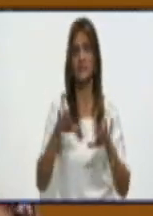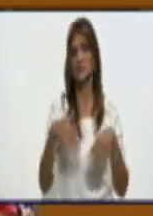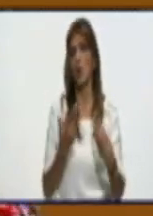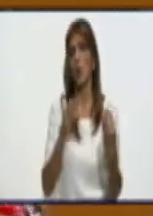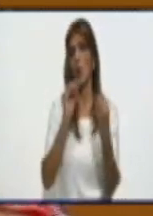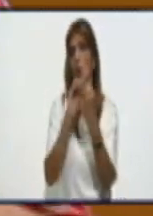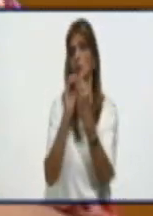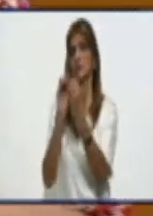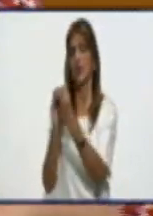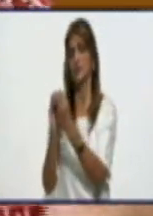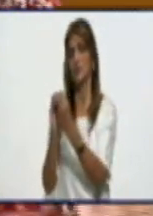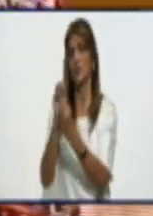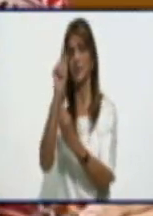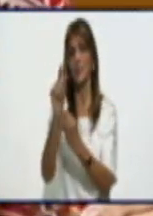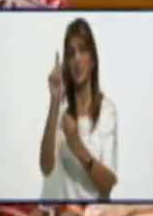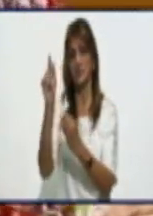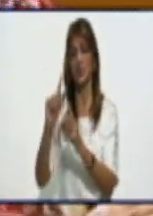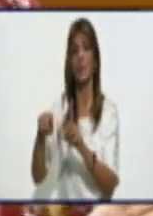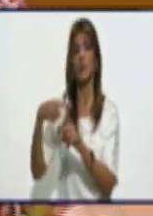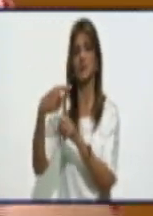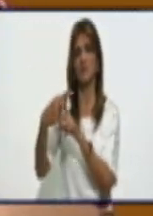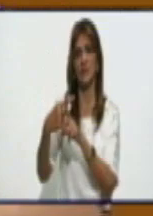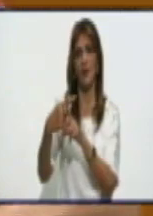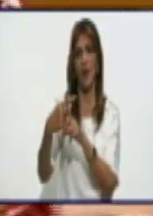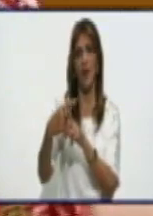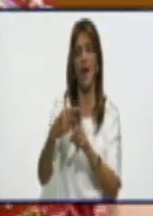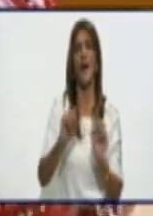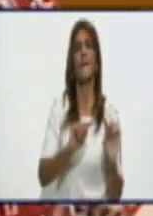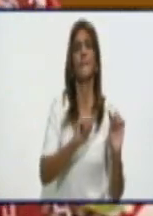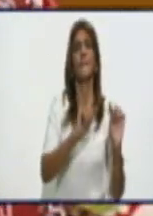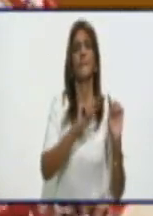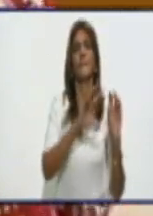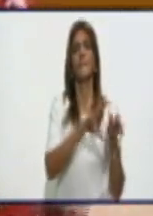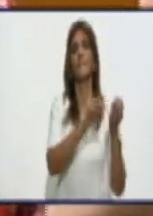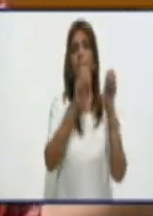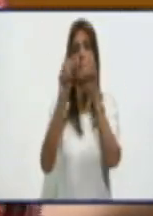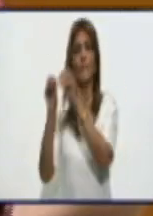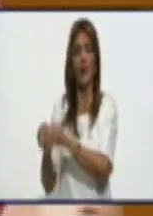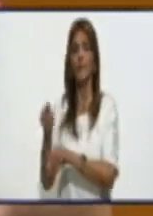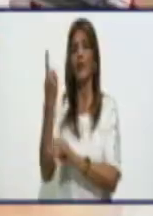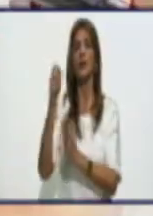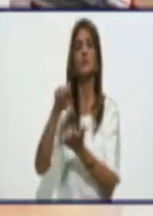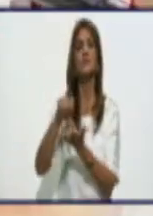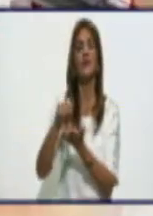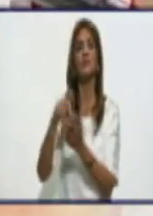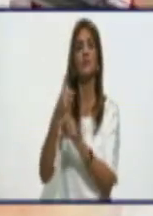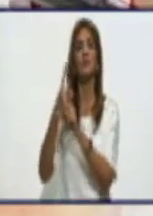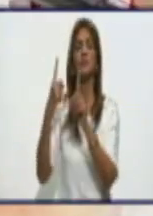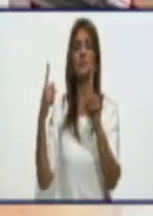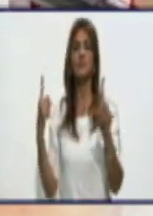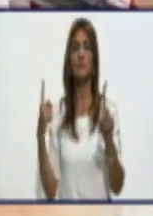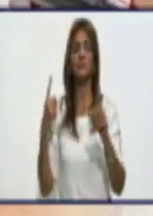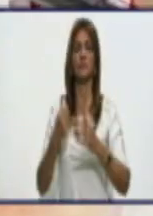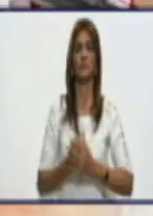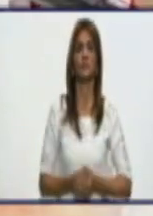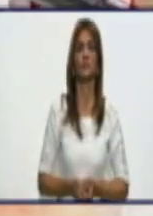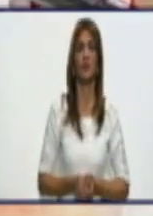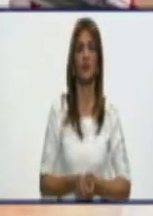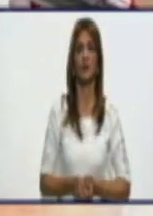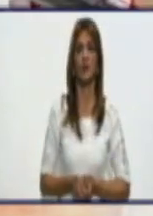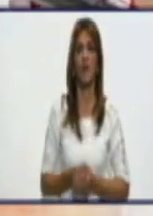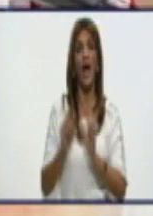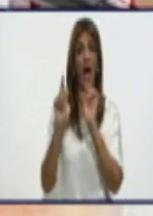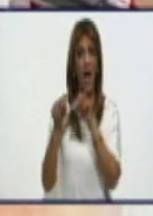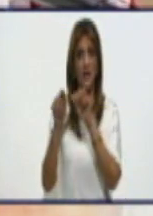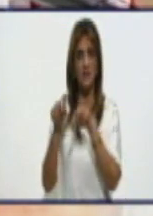van para un centro determinado de contacto, no van para, que en este caso es en la Rubén Bravo, que es un centro de contacto,